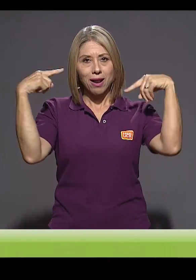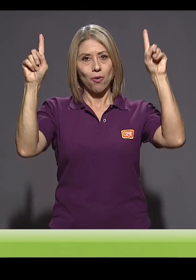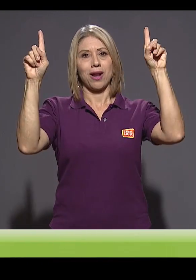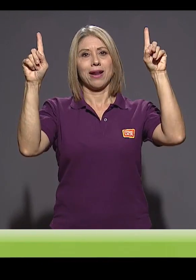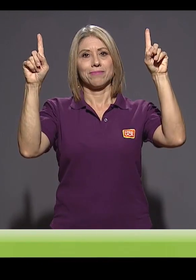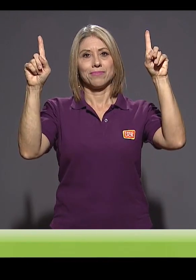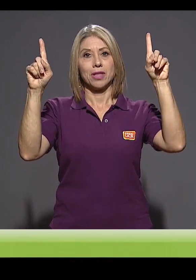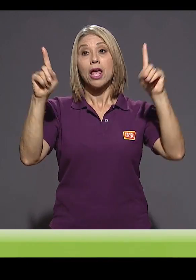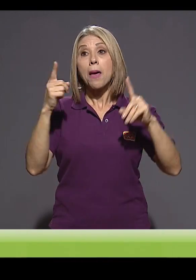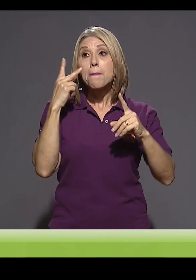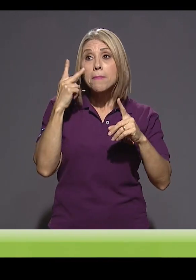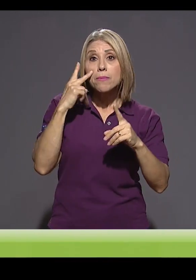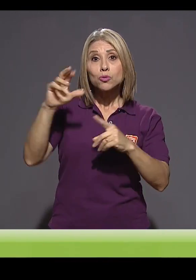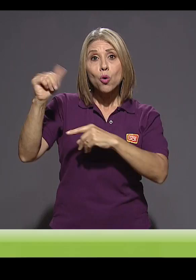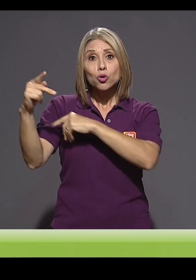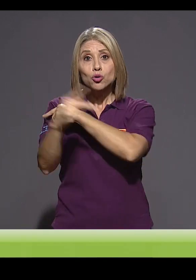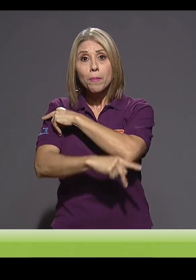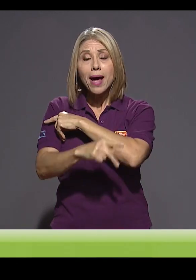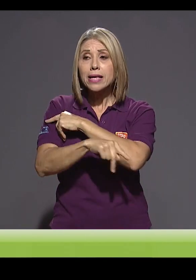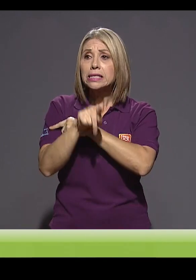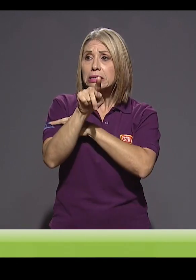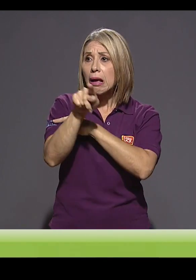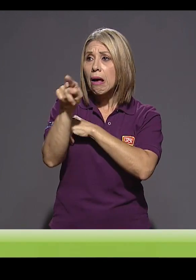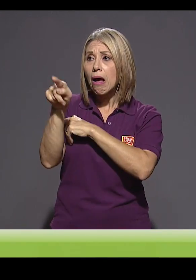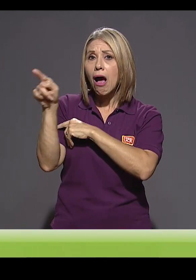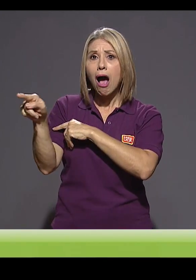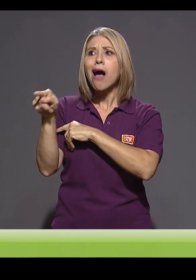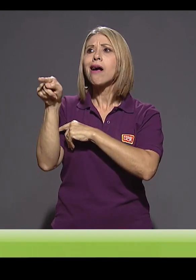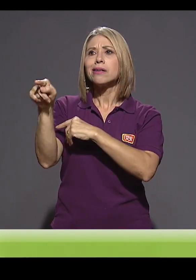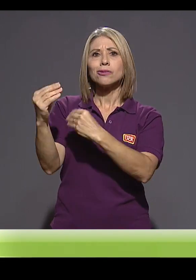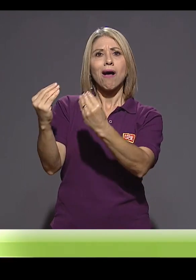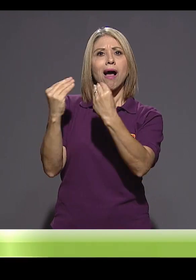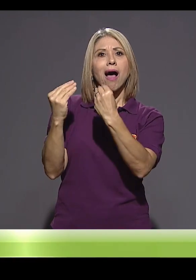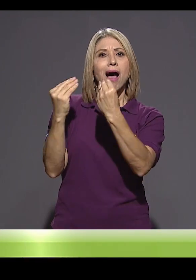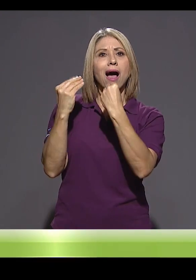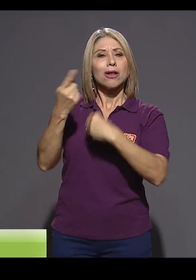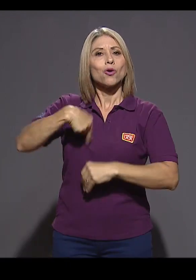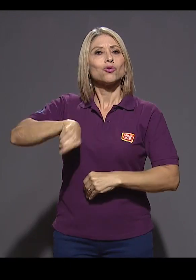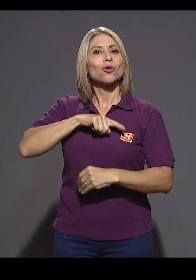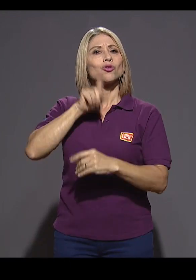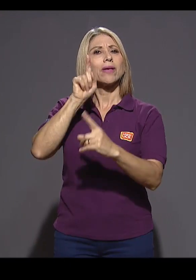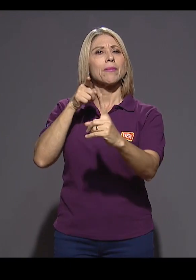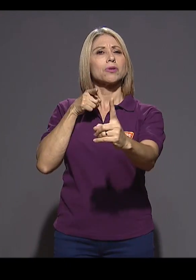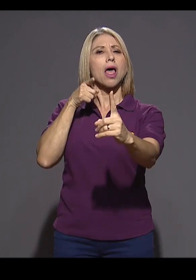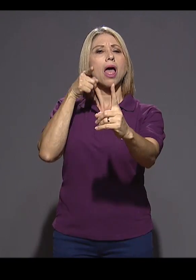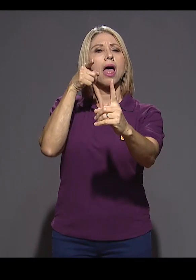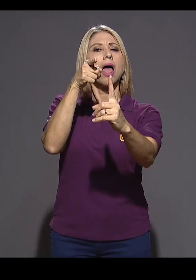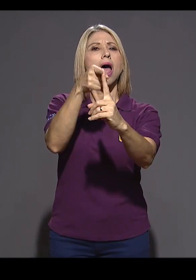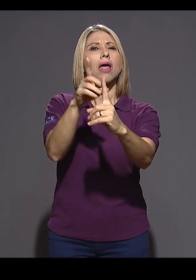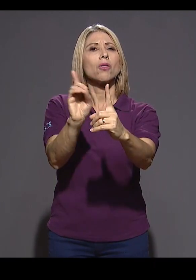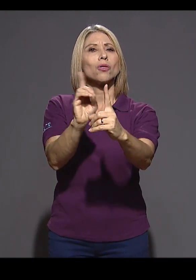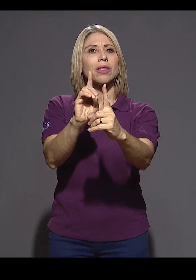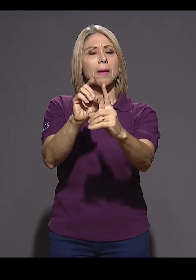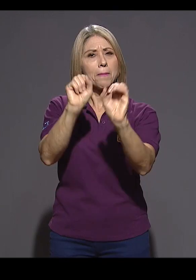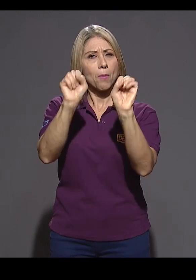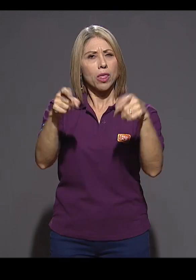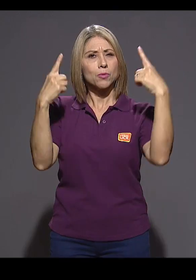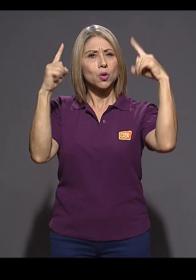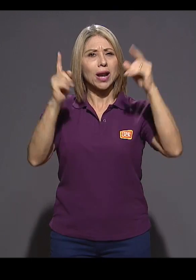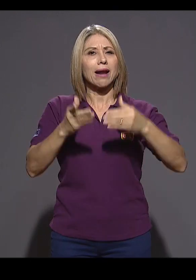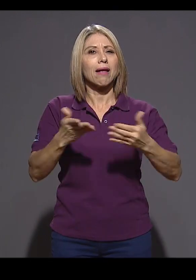proyectos de otros países nos enseñan justamente hacia dónde tenemos que ir y hacia dónde podemos llegar.